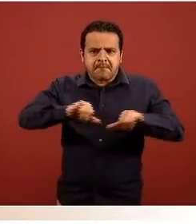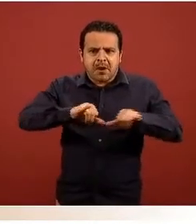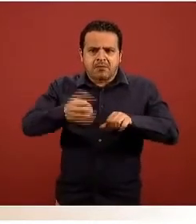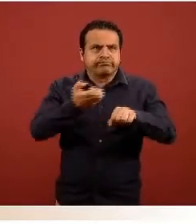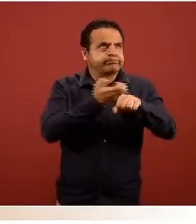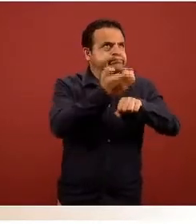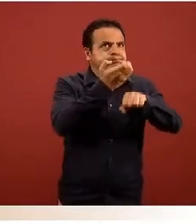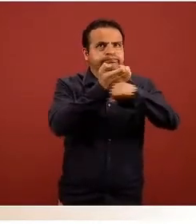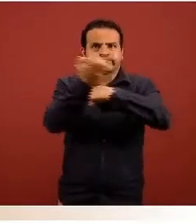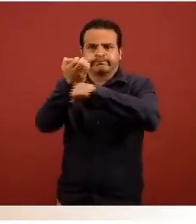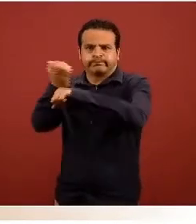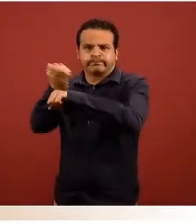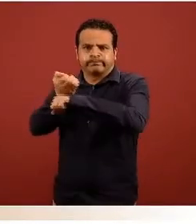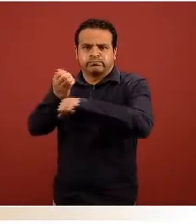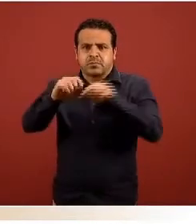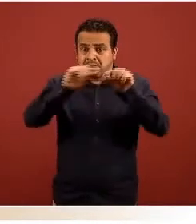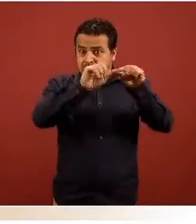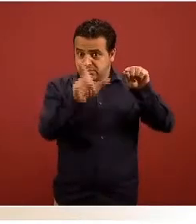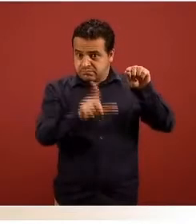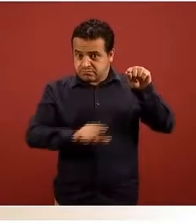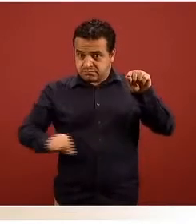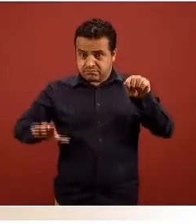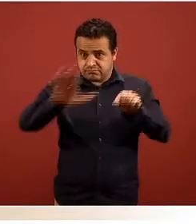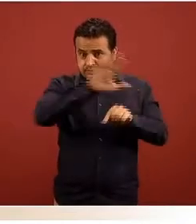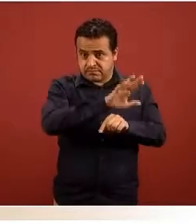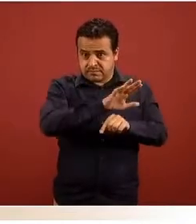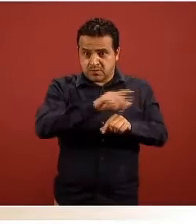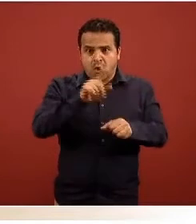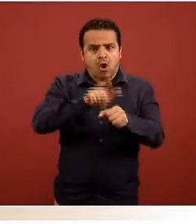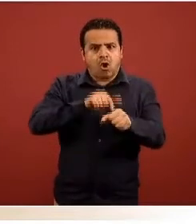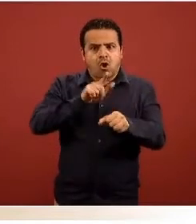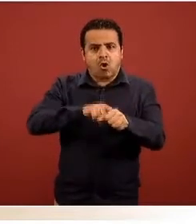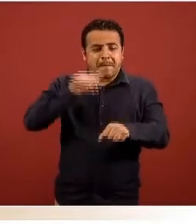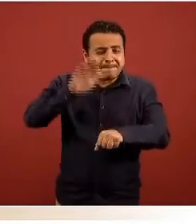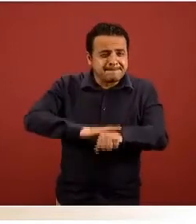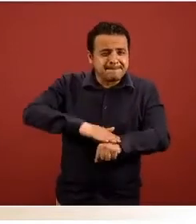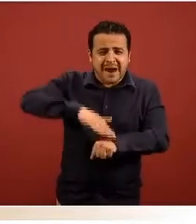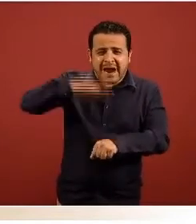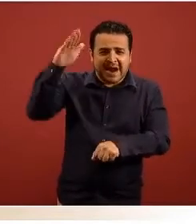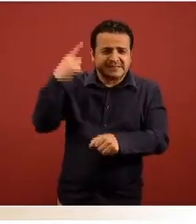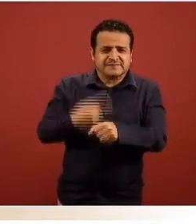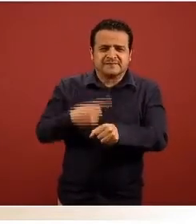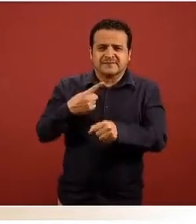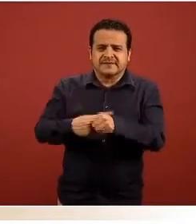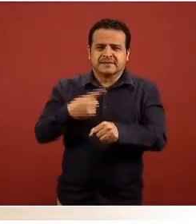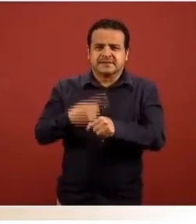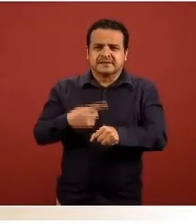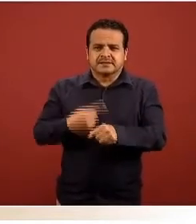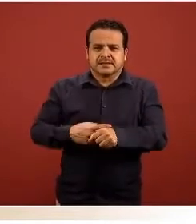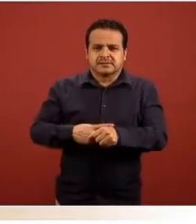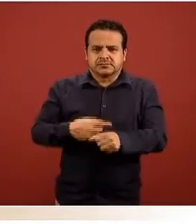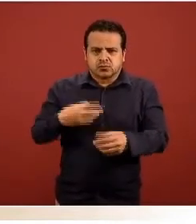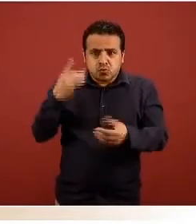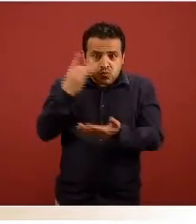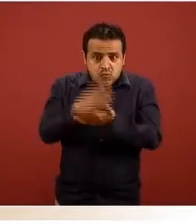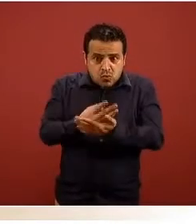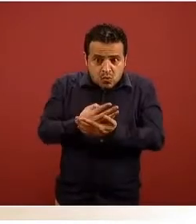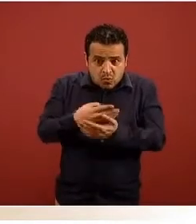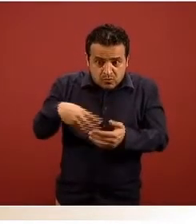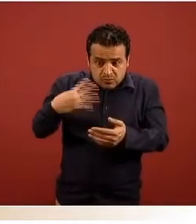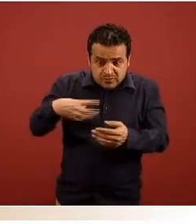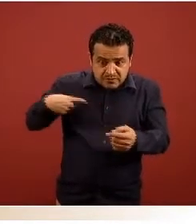acumulada de la enfermedad no solamente de los últimos 14 días nos vamos sobre ese gran total de 11.633